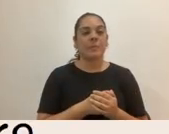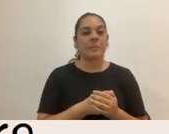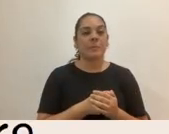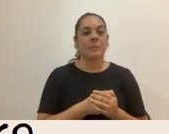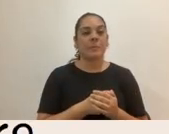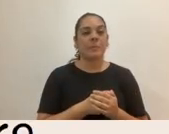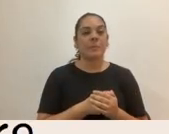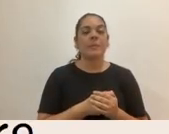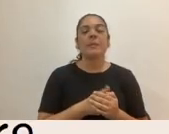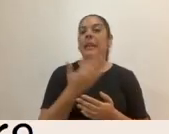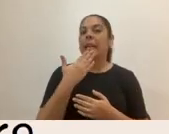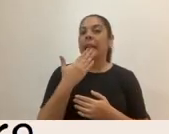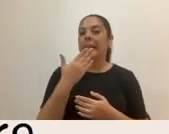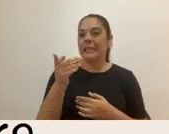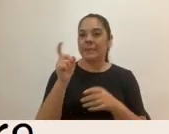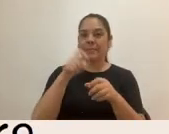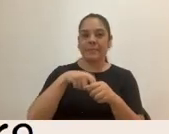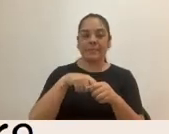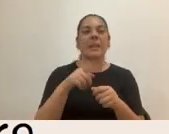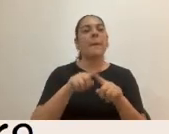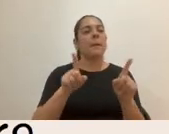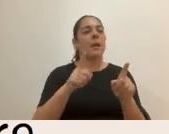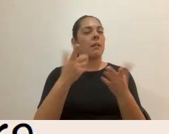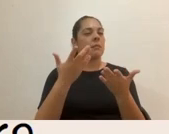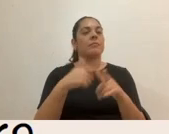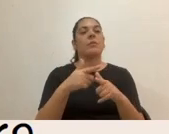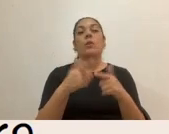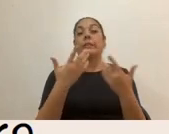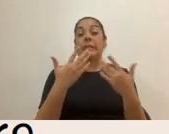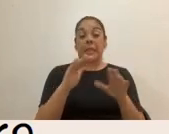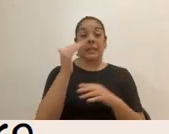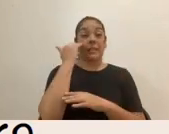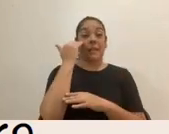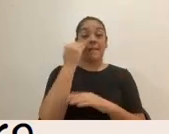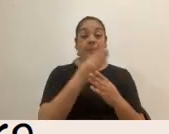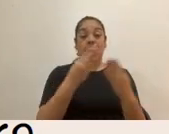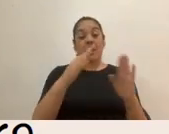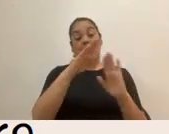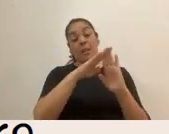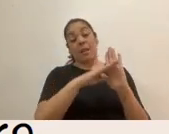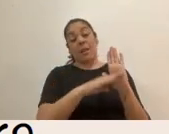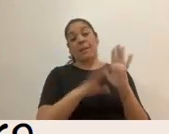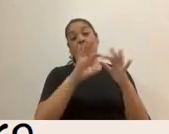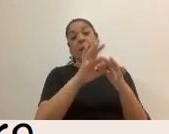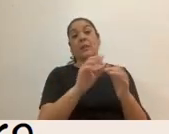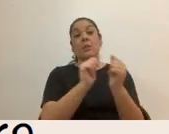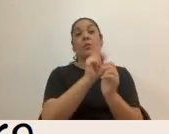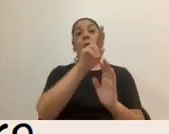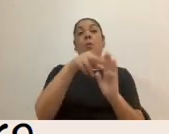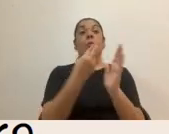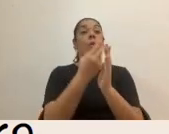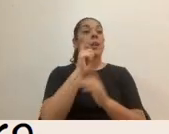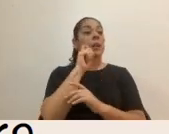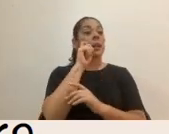Gracias por la participación. Pero entonces, una vez que conocemos estos elementos relacionados a los vuelos de género, a los